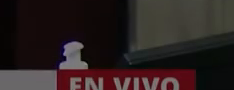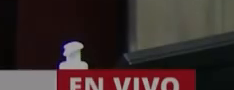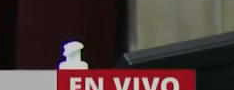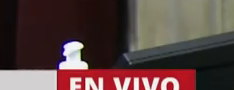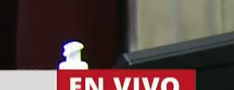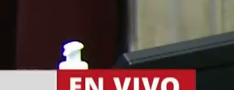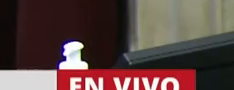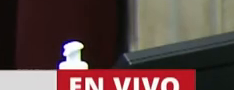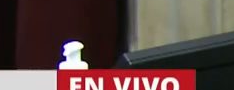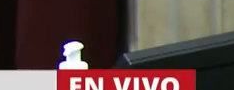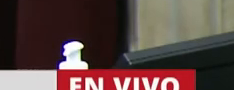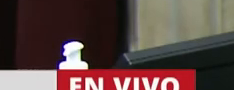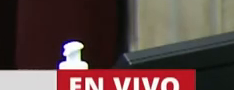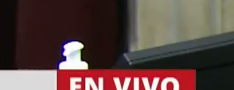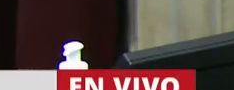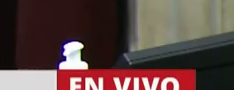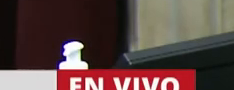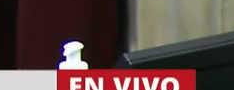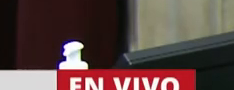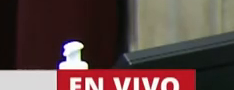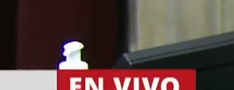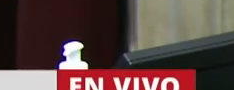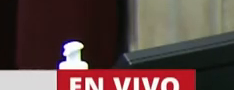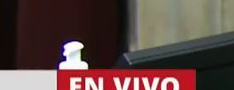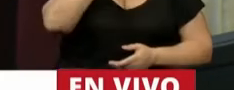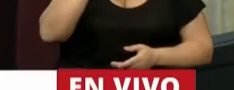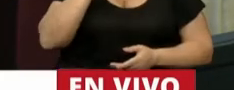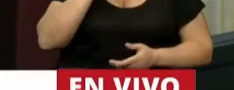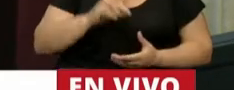La en uso de la palabra para una cuestión de privilegio del diputado Luis Petri.